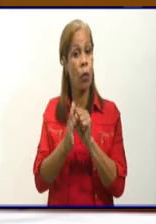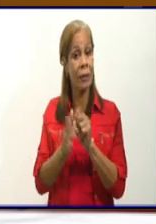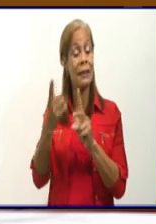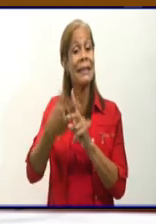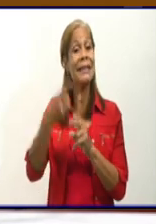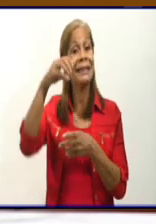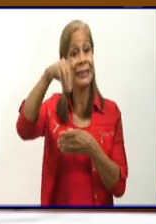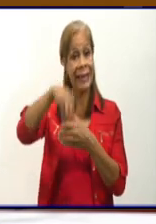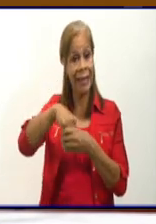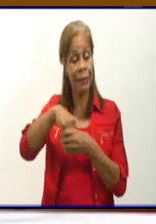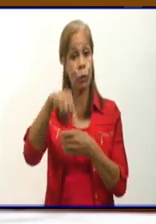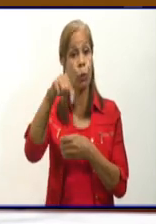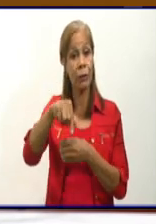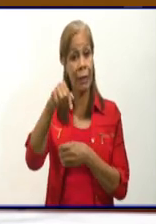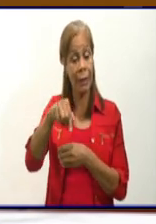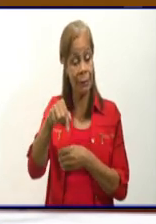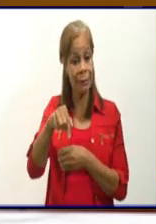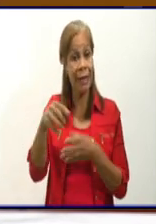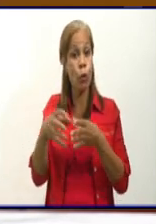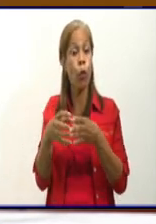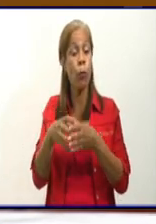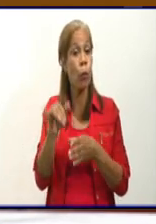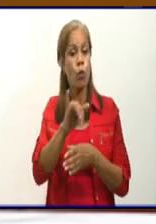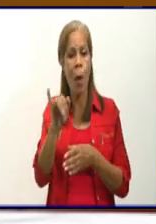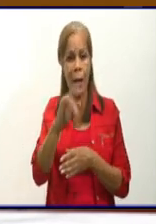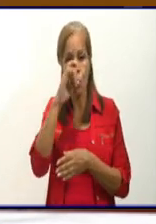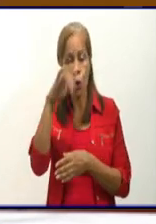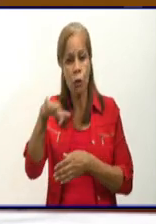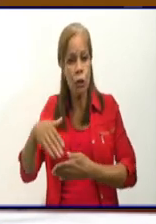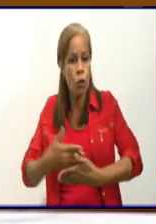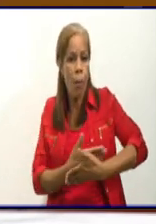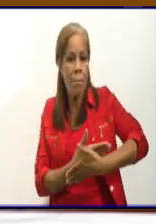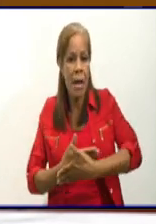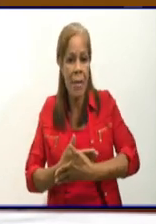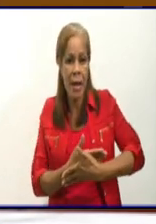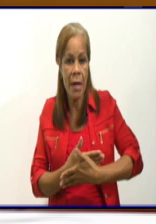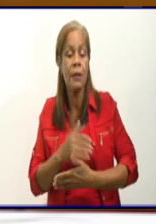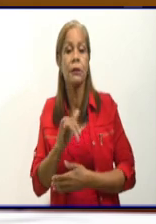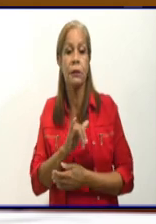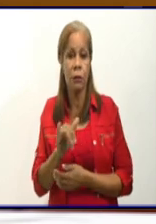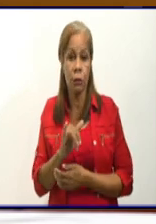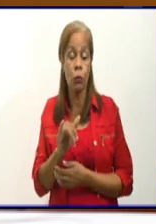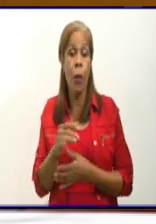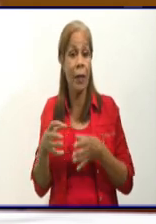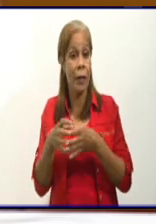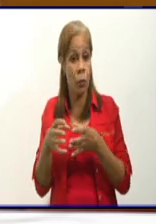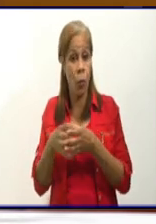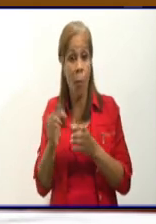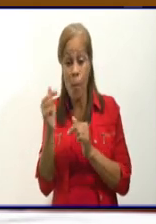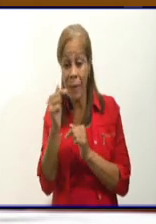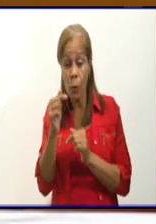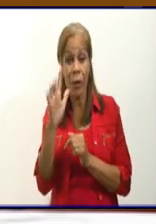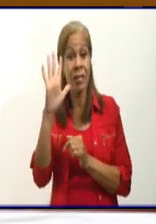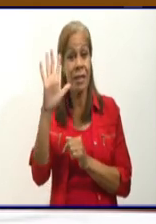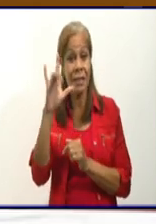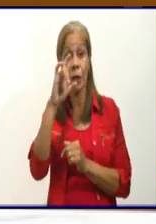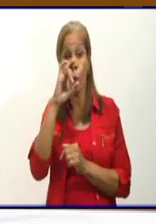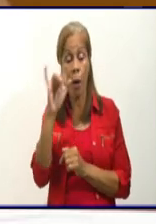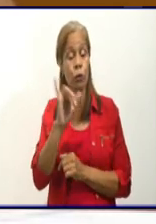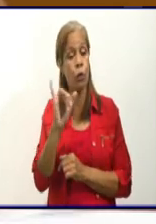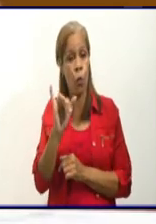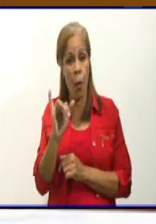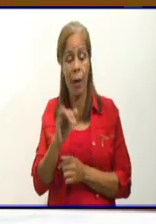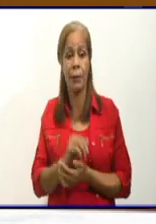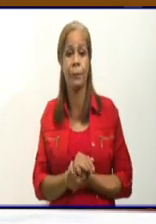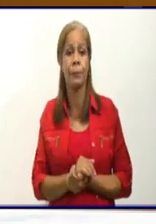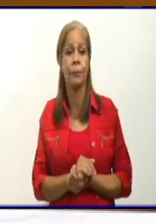este grupo los pacientes en la edad pediátrica es un grupo considerable, dígase los menores de 5 años, los menores de 10 años y dentro